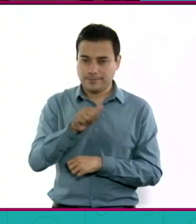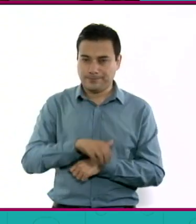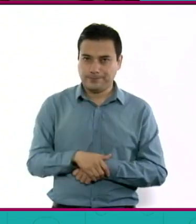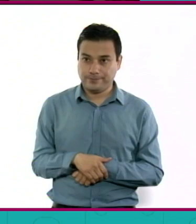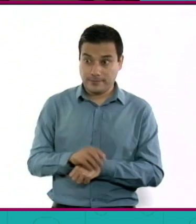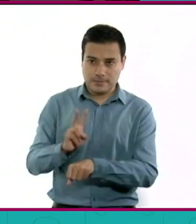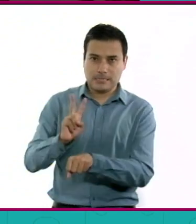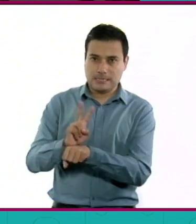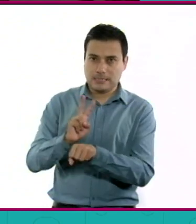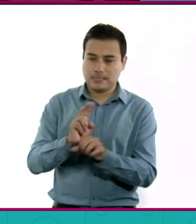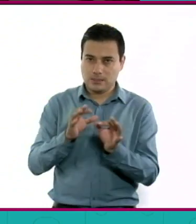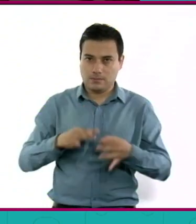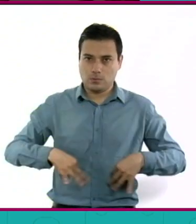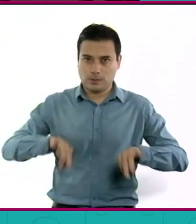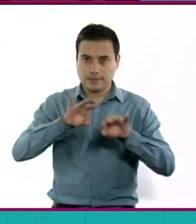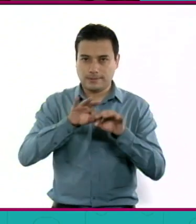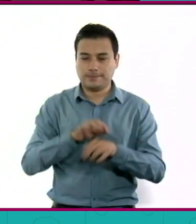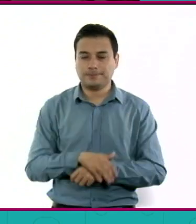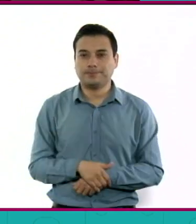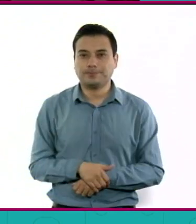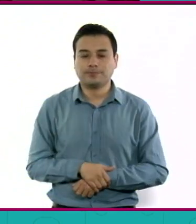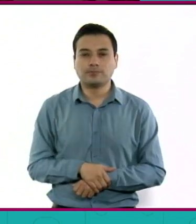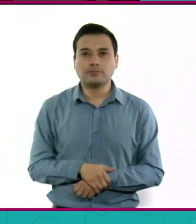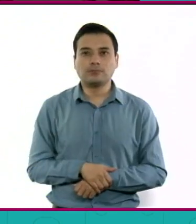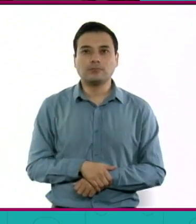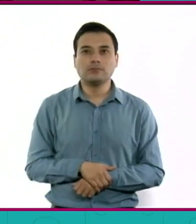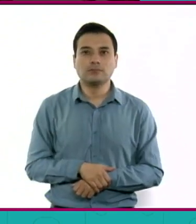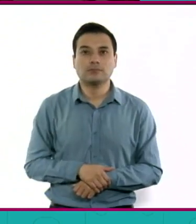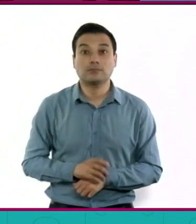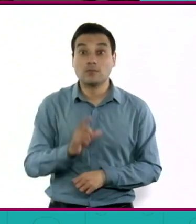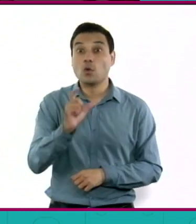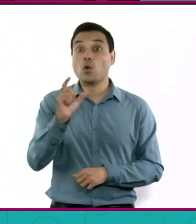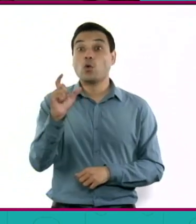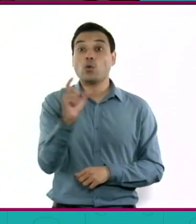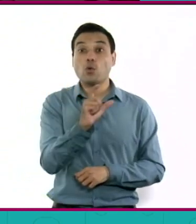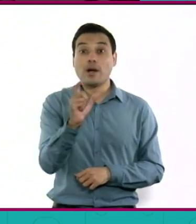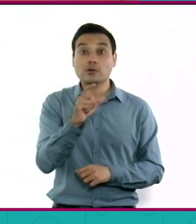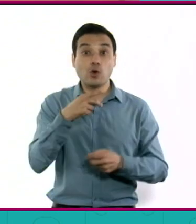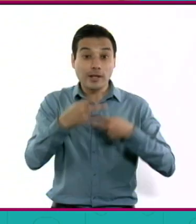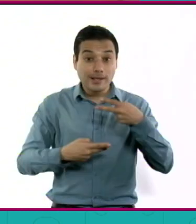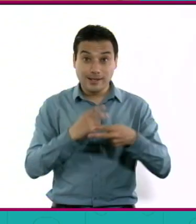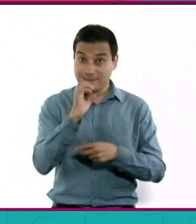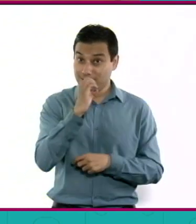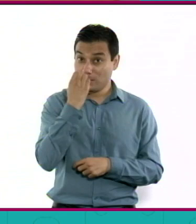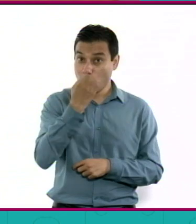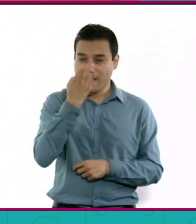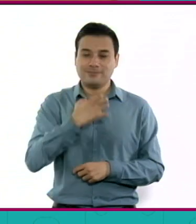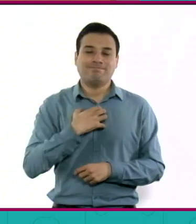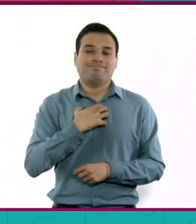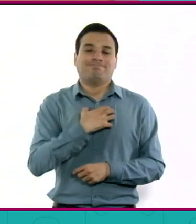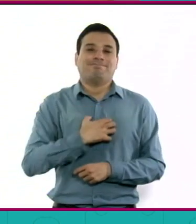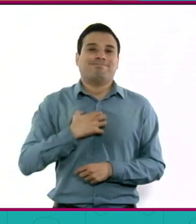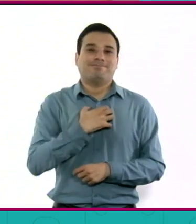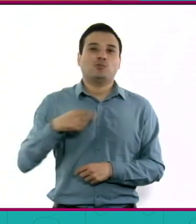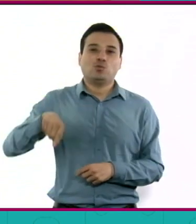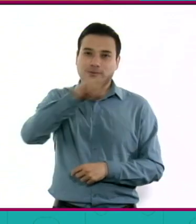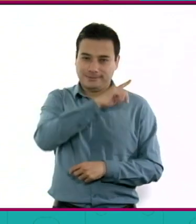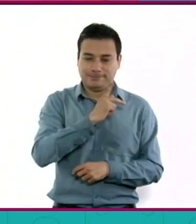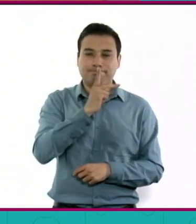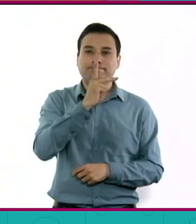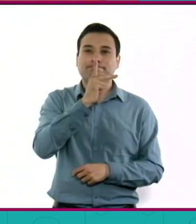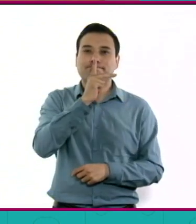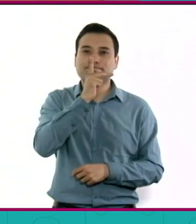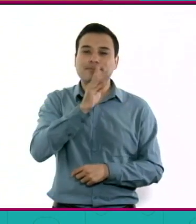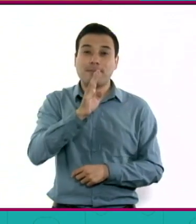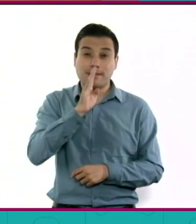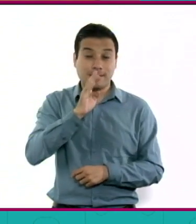eso va a ser muy importante y ya cuando uno viene aquí poderlo disfrutar y apoyar, porque ustedes como padres de familia son